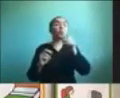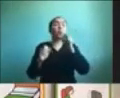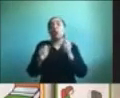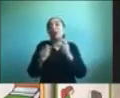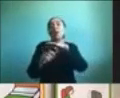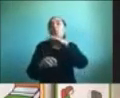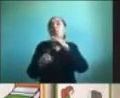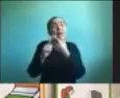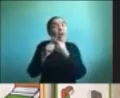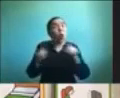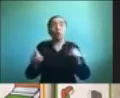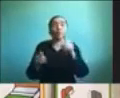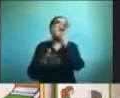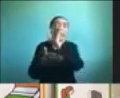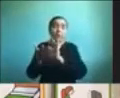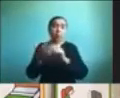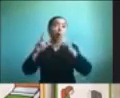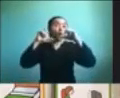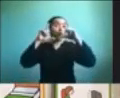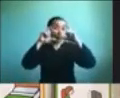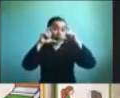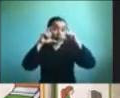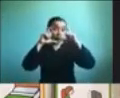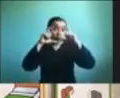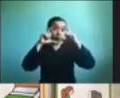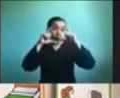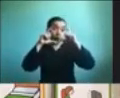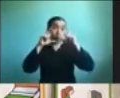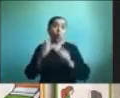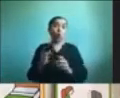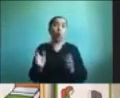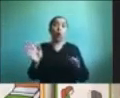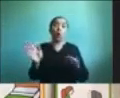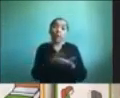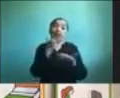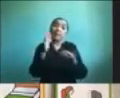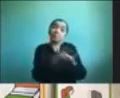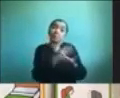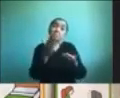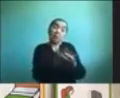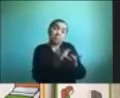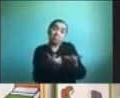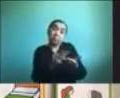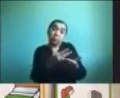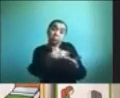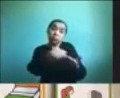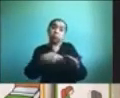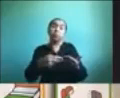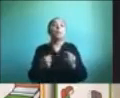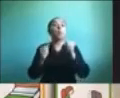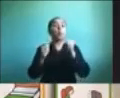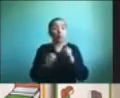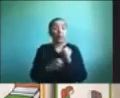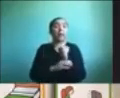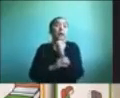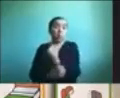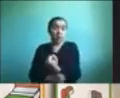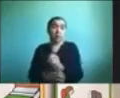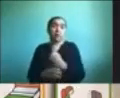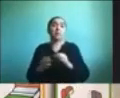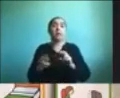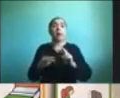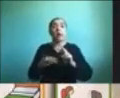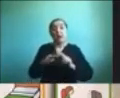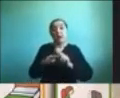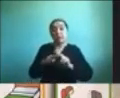incluso si son fotografías o imágenes de revistas también pueden servir para construir este panel de trabajo en